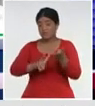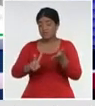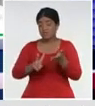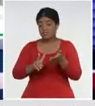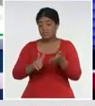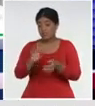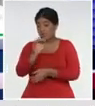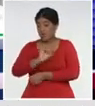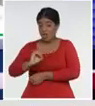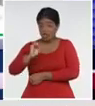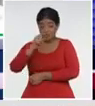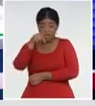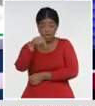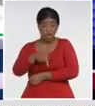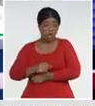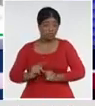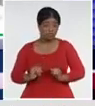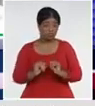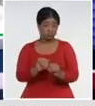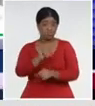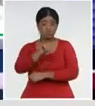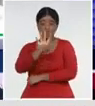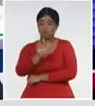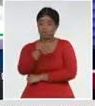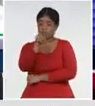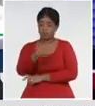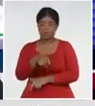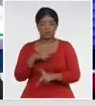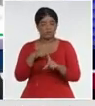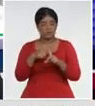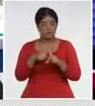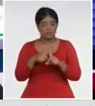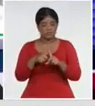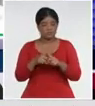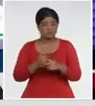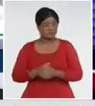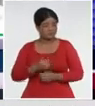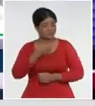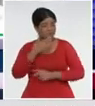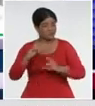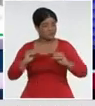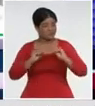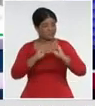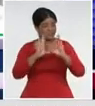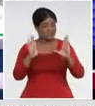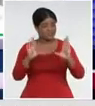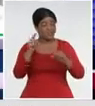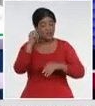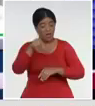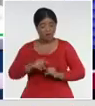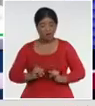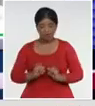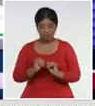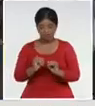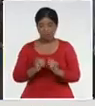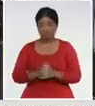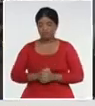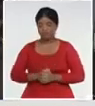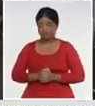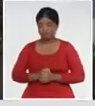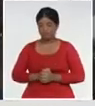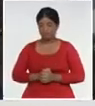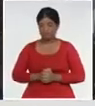país, que hoy reporta 64 casos positivos. Gisela, buenos días. Adelante, estamos en vivo en nuestra conferencia.